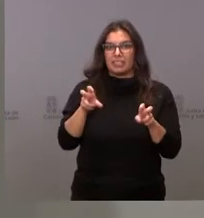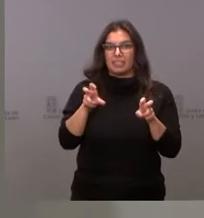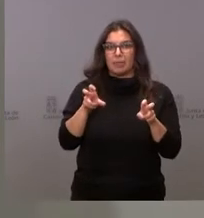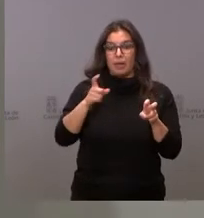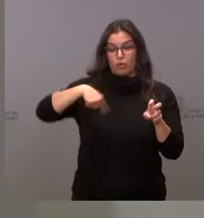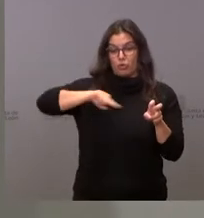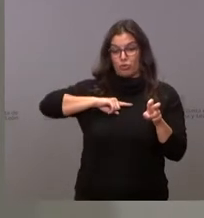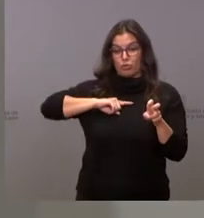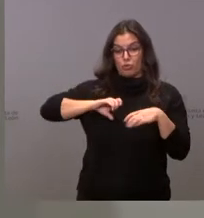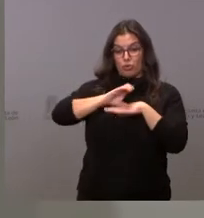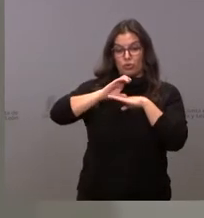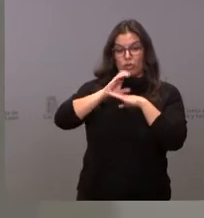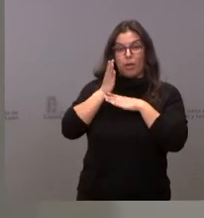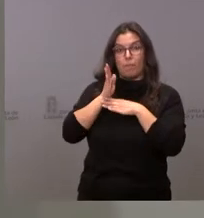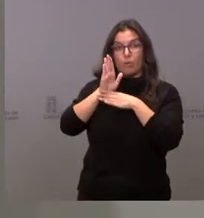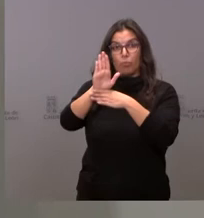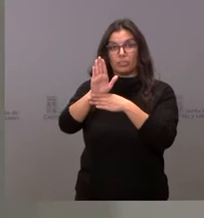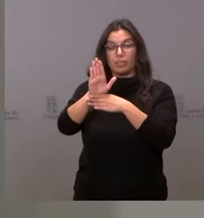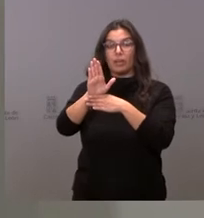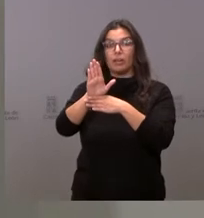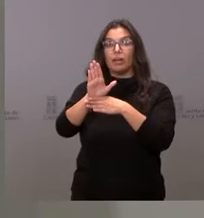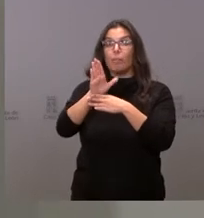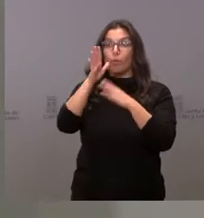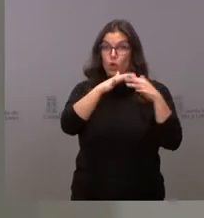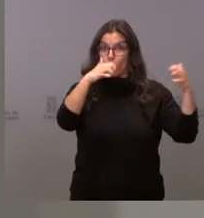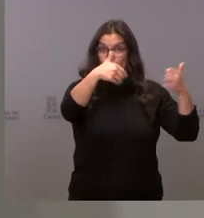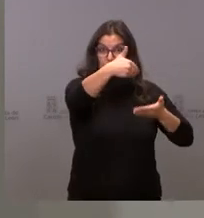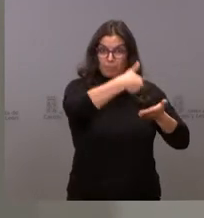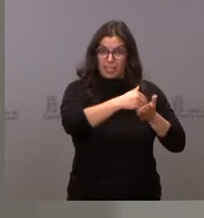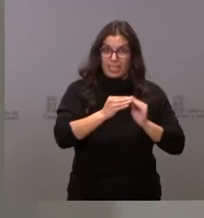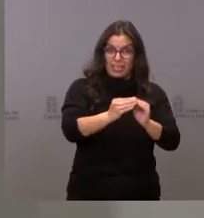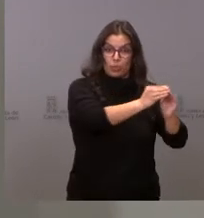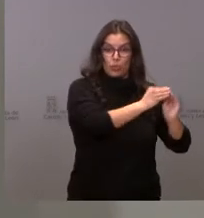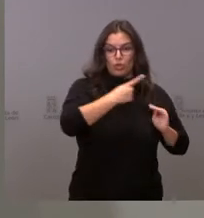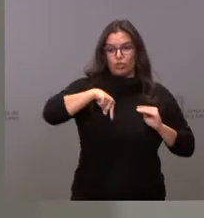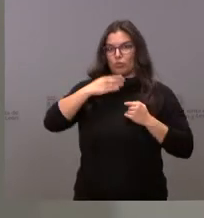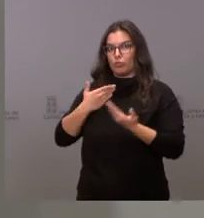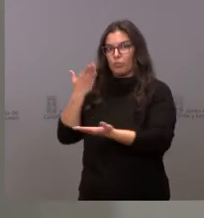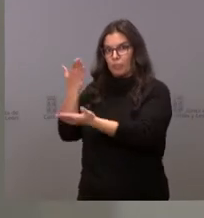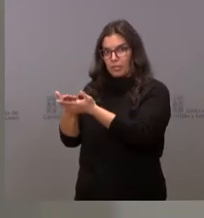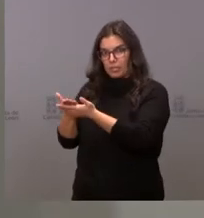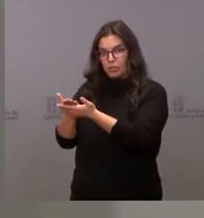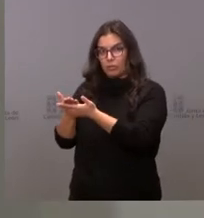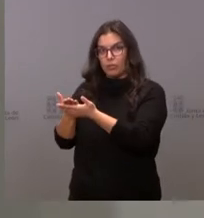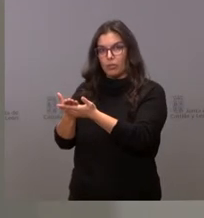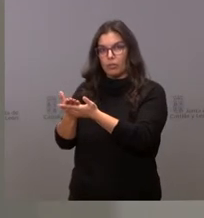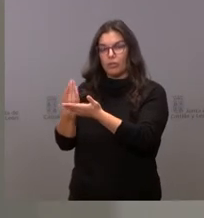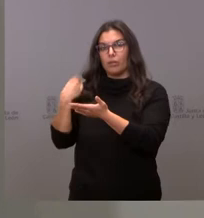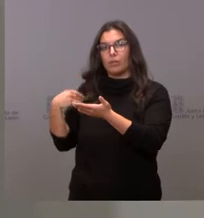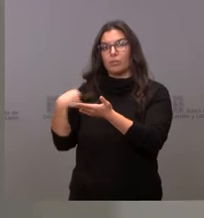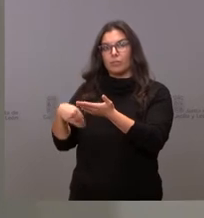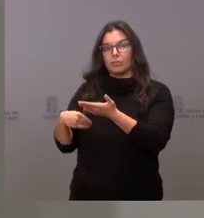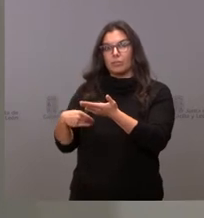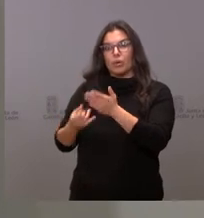consejería, pero a petición unánime de las Cortes, sobre la instalación o no de la